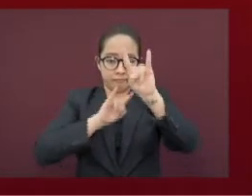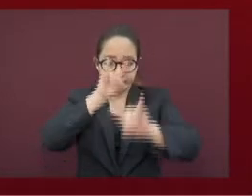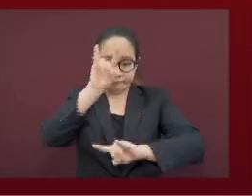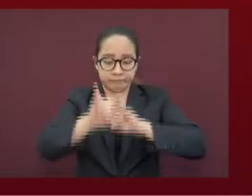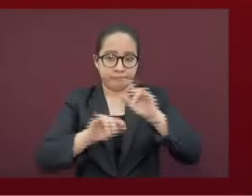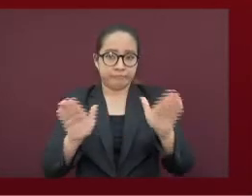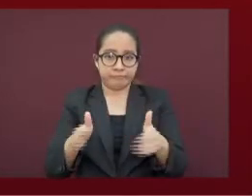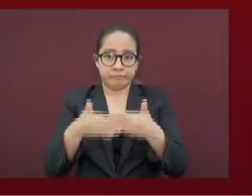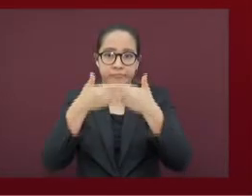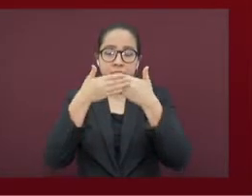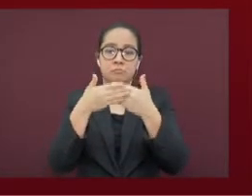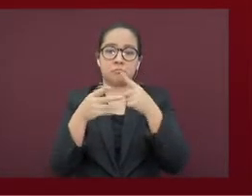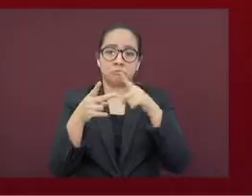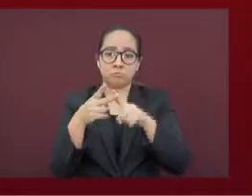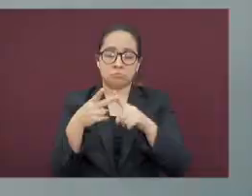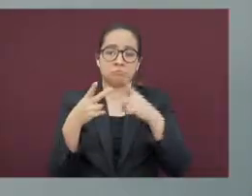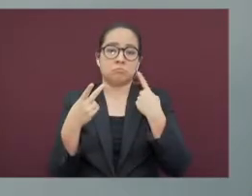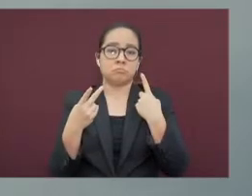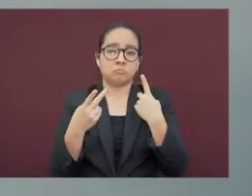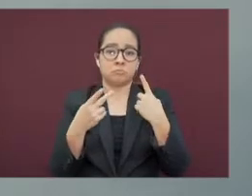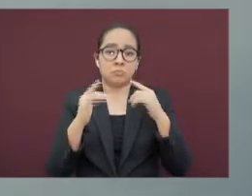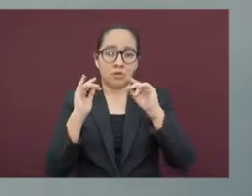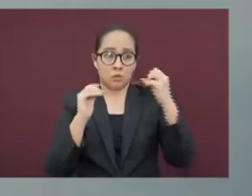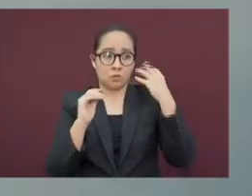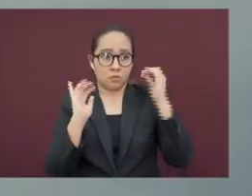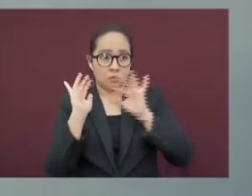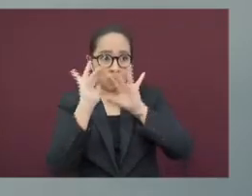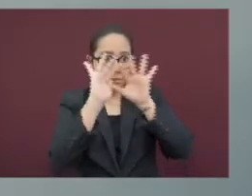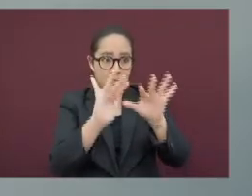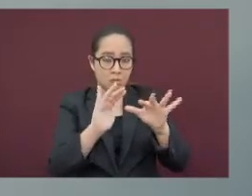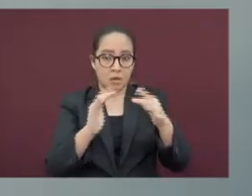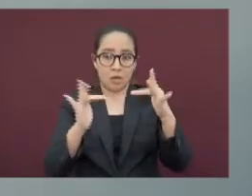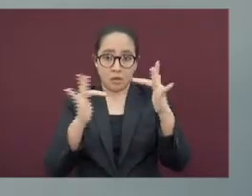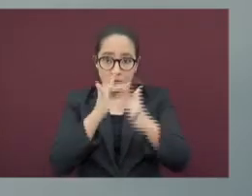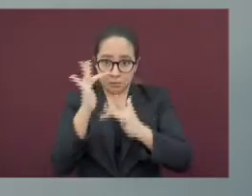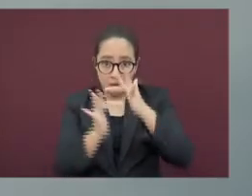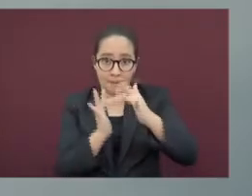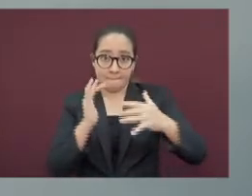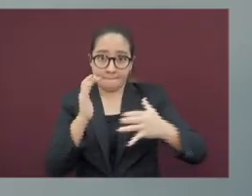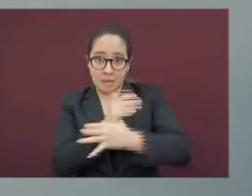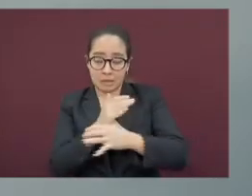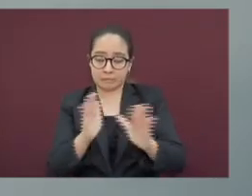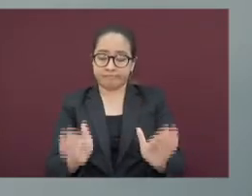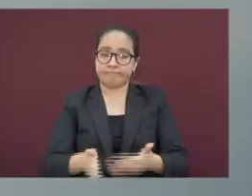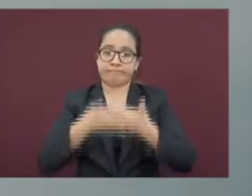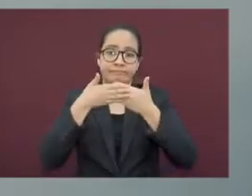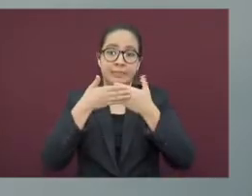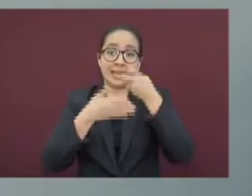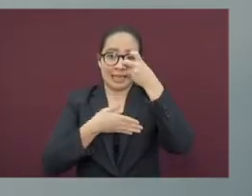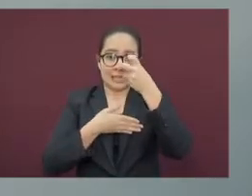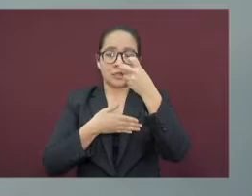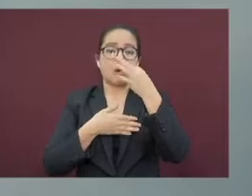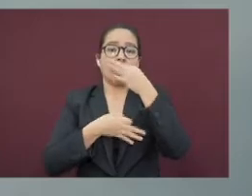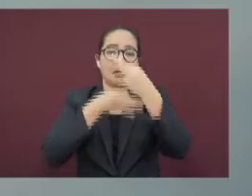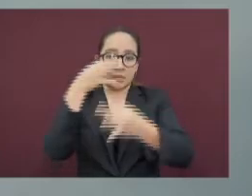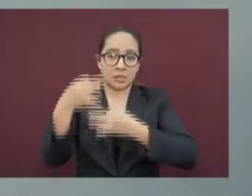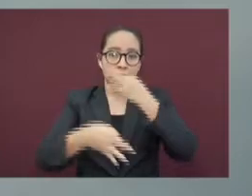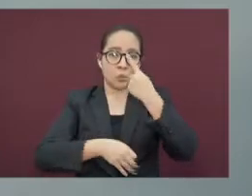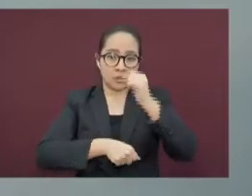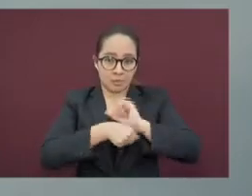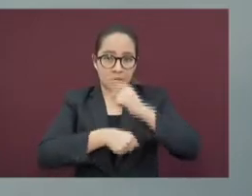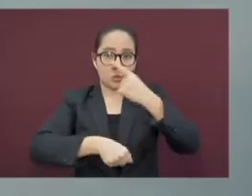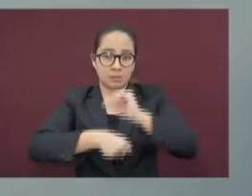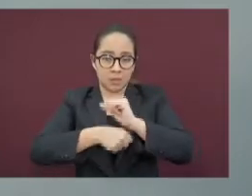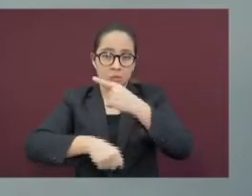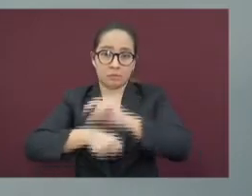nocturnos y bares. Este semáforo se informará a todos ustedes de forma semanal y puede variar.